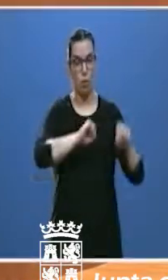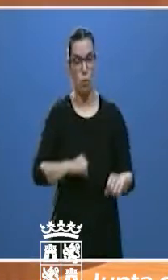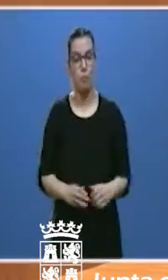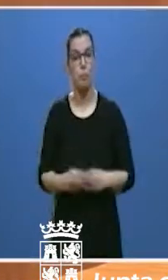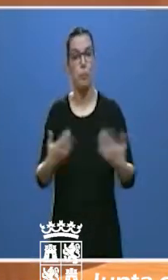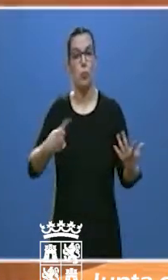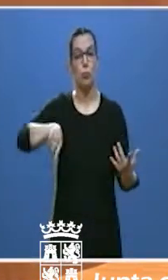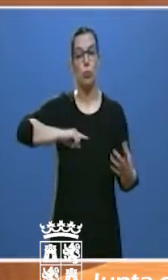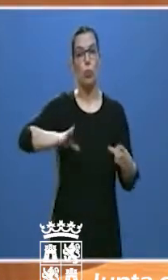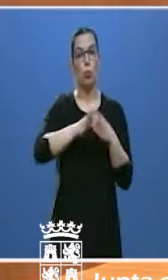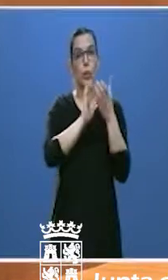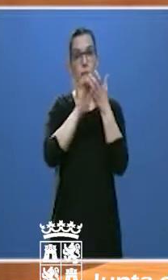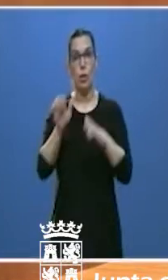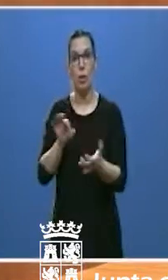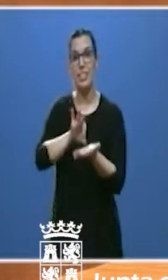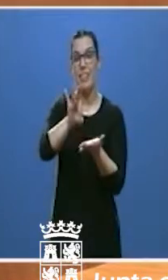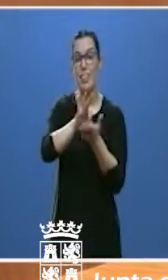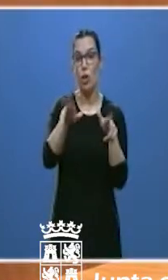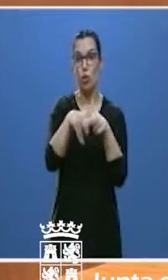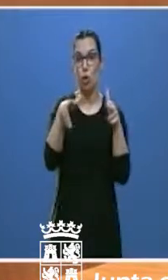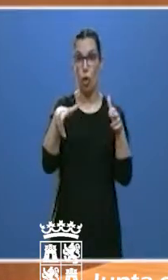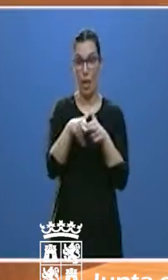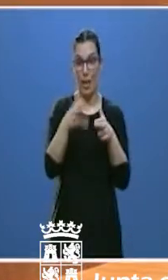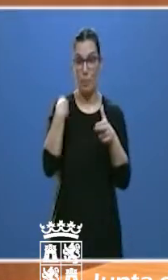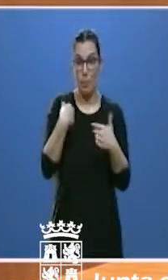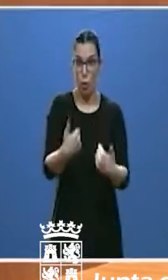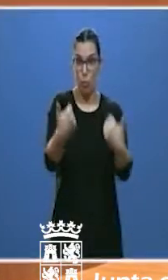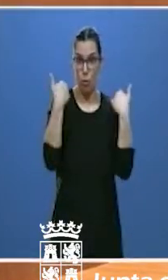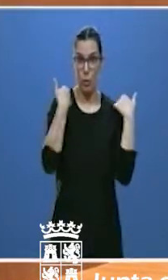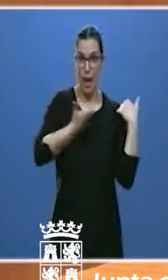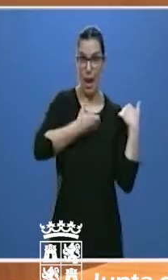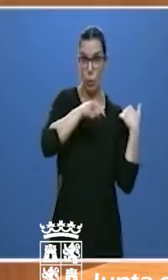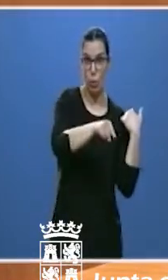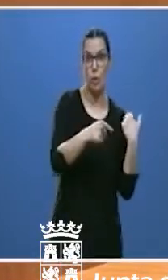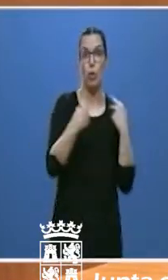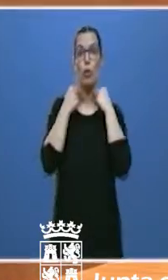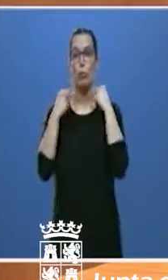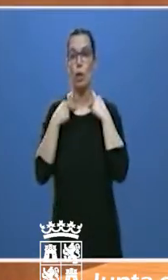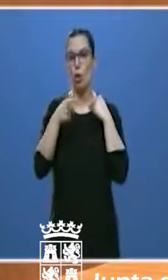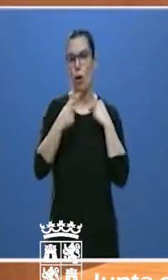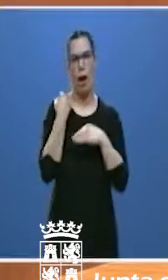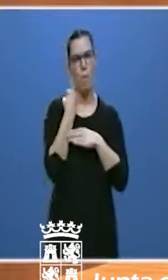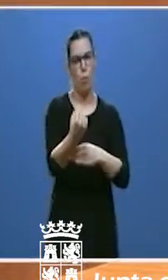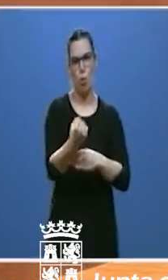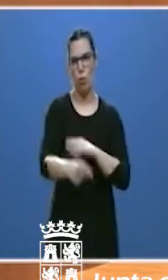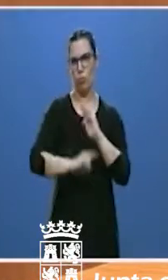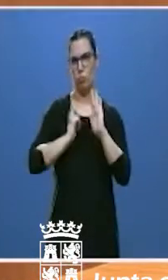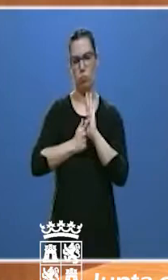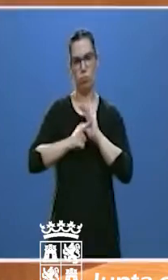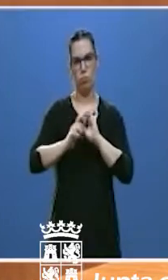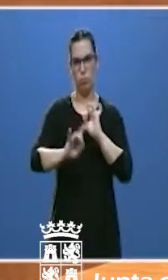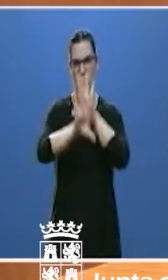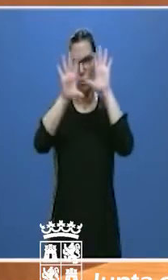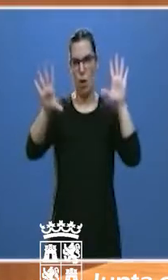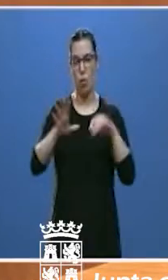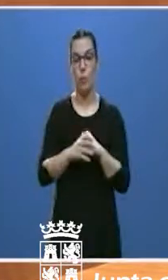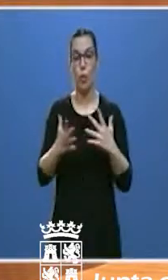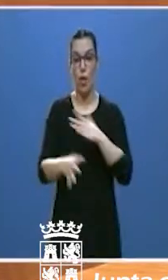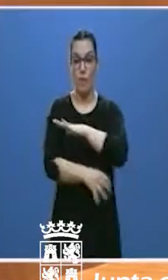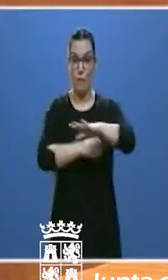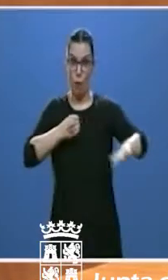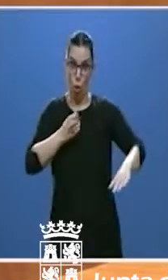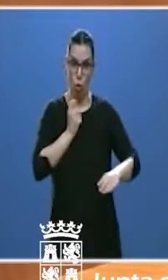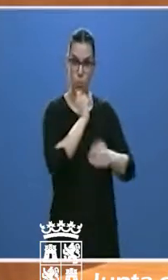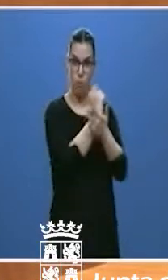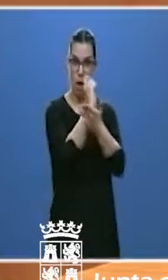dudar los servicios sociales que prestan ayuntamientos y diputaciones. Les hemos anticipado fondos para